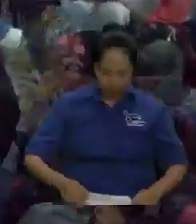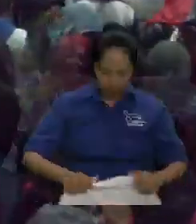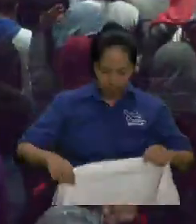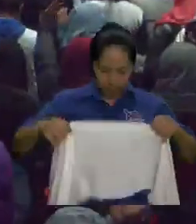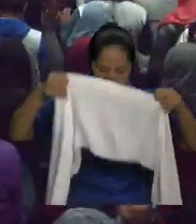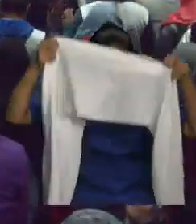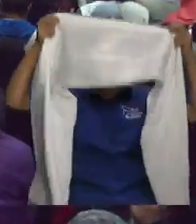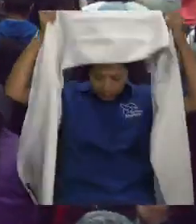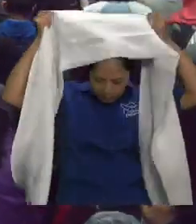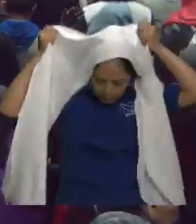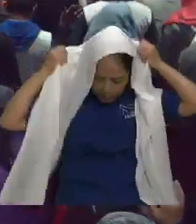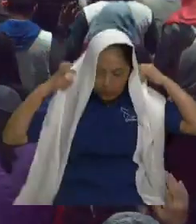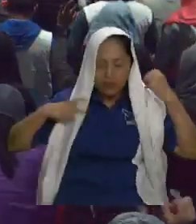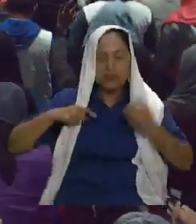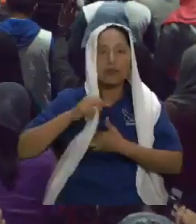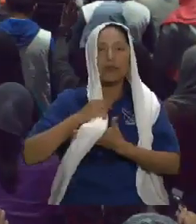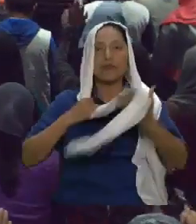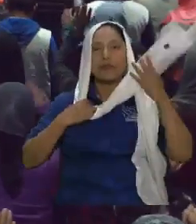ministerial